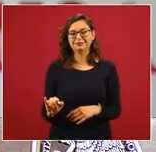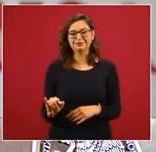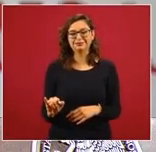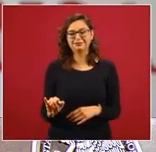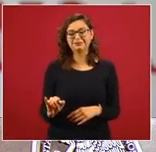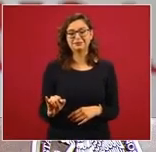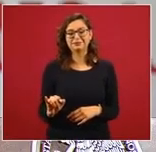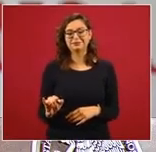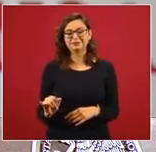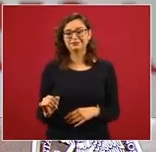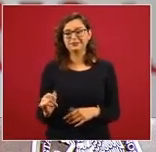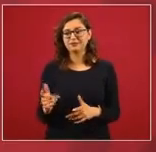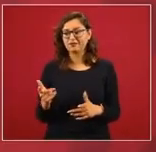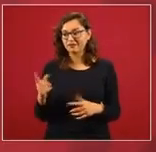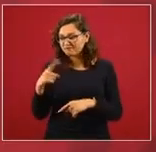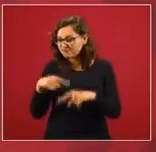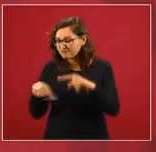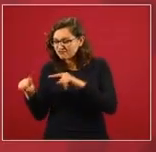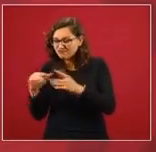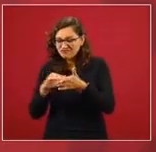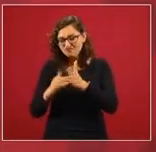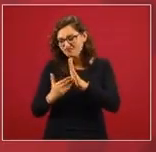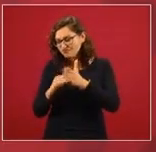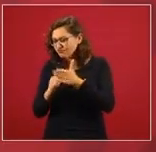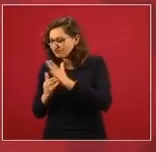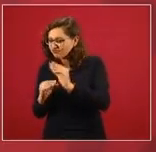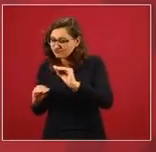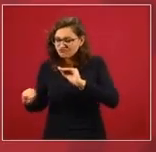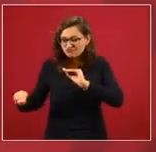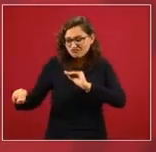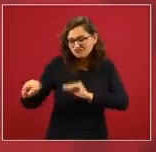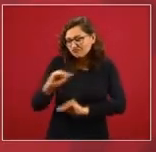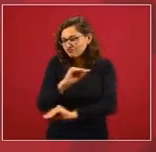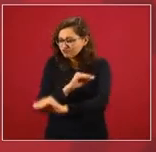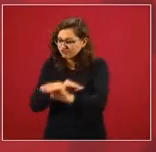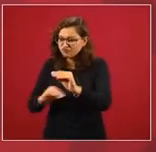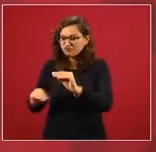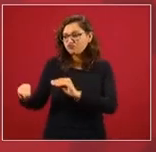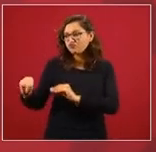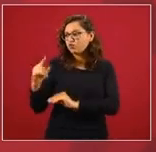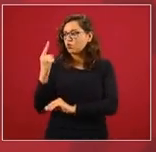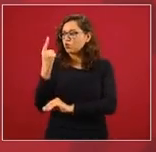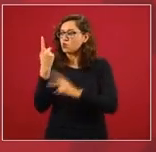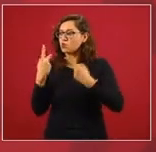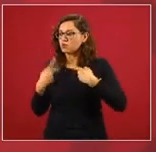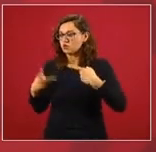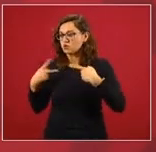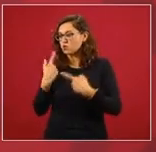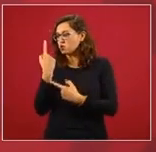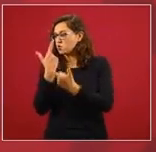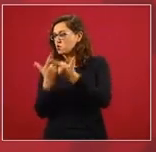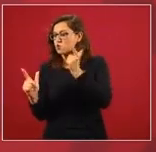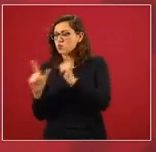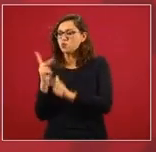que acomoden las cosas a la medida de alguien, de algún partido,